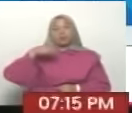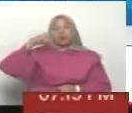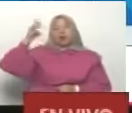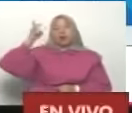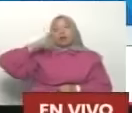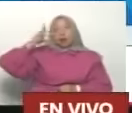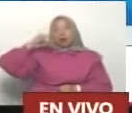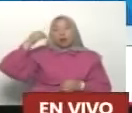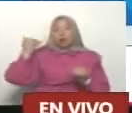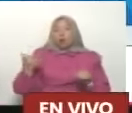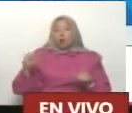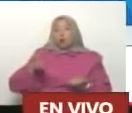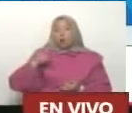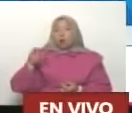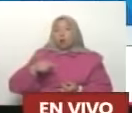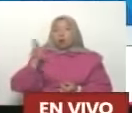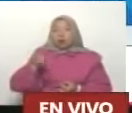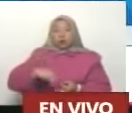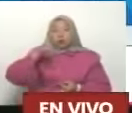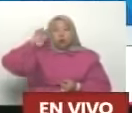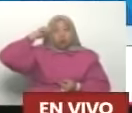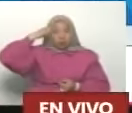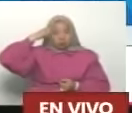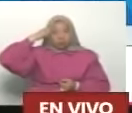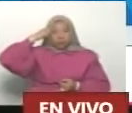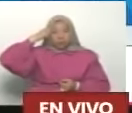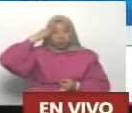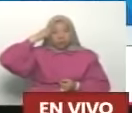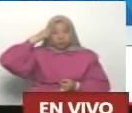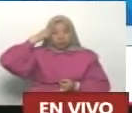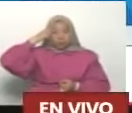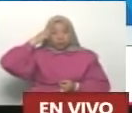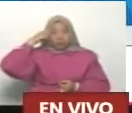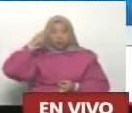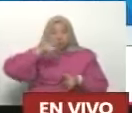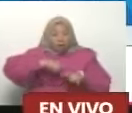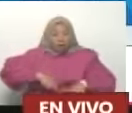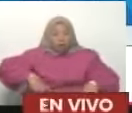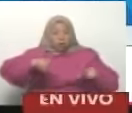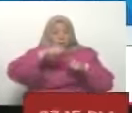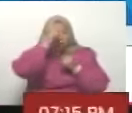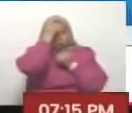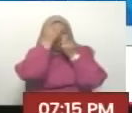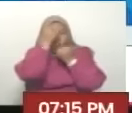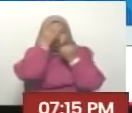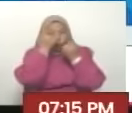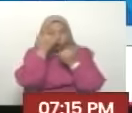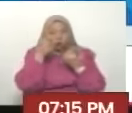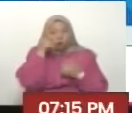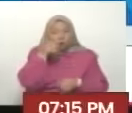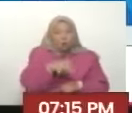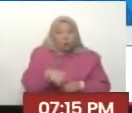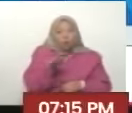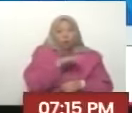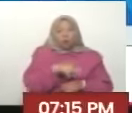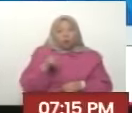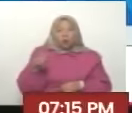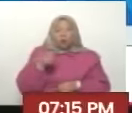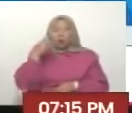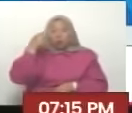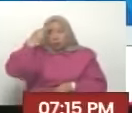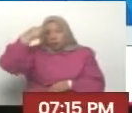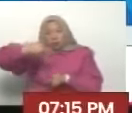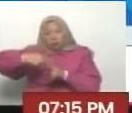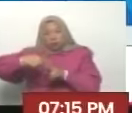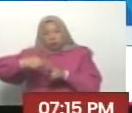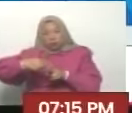hoy en Uruguay se recuerda el lugar donde fue secuestrada y el pueblo uruguayo le rinde homenaje